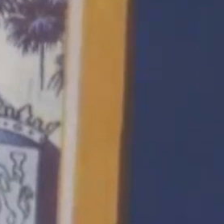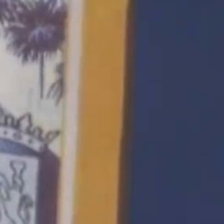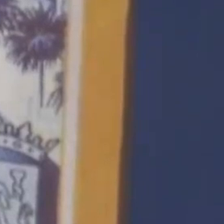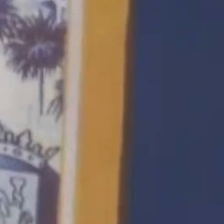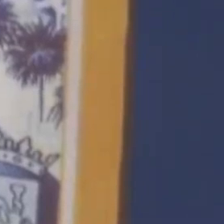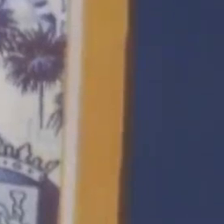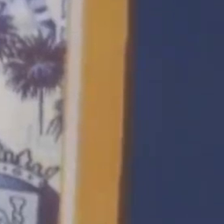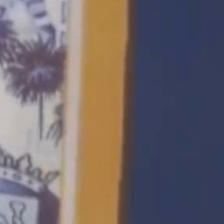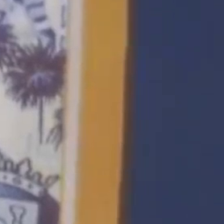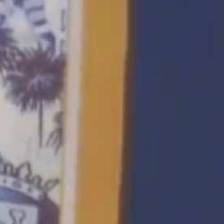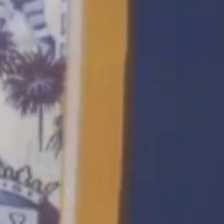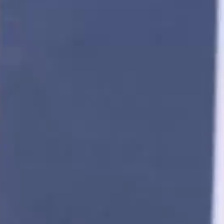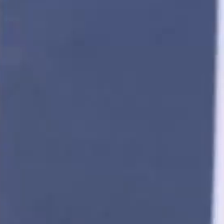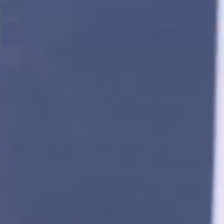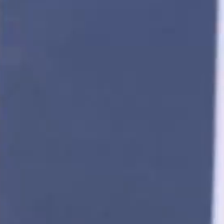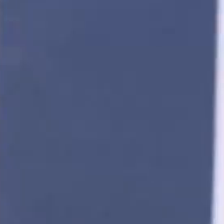cofradías.